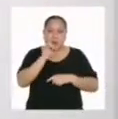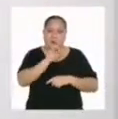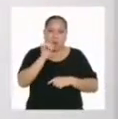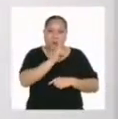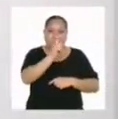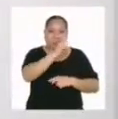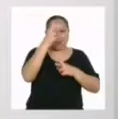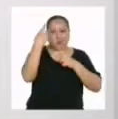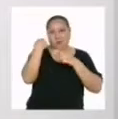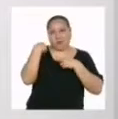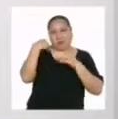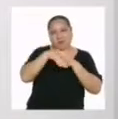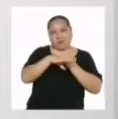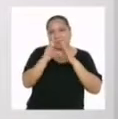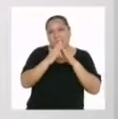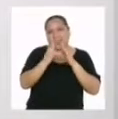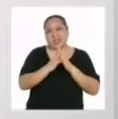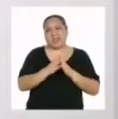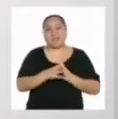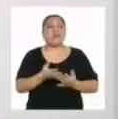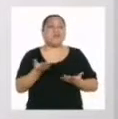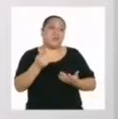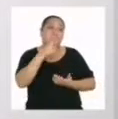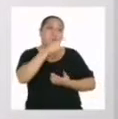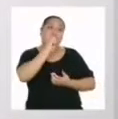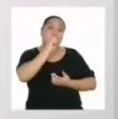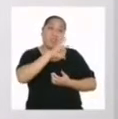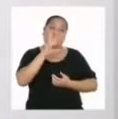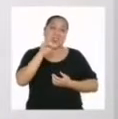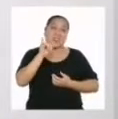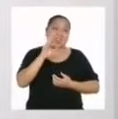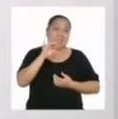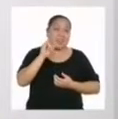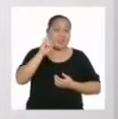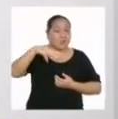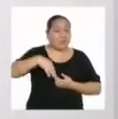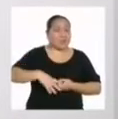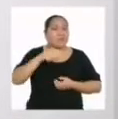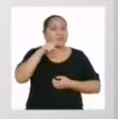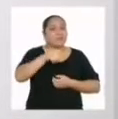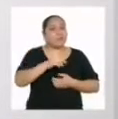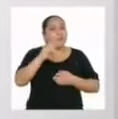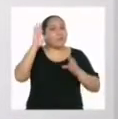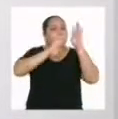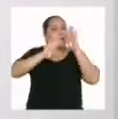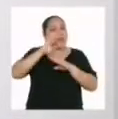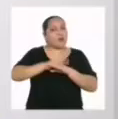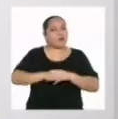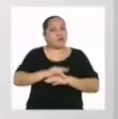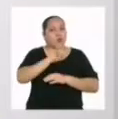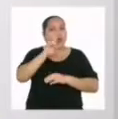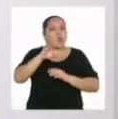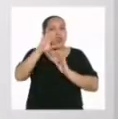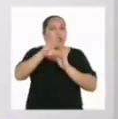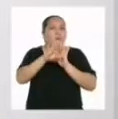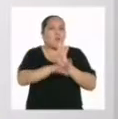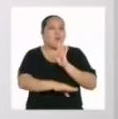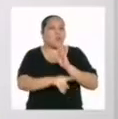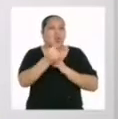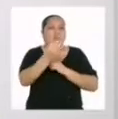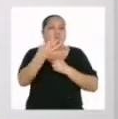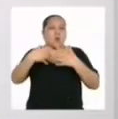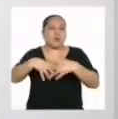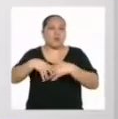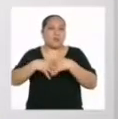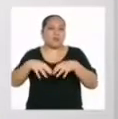Como dices, Yaremir, debemos preocuparnos reduciendo el consumo de algunos aparatos que